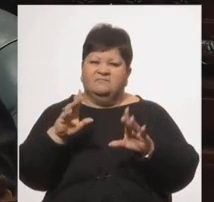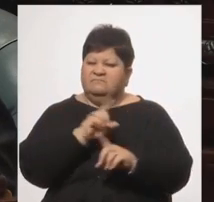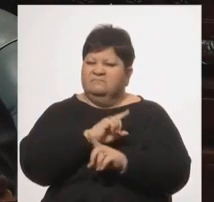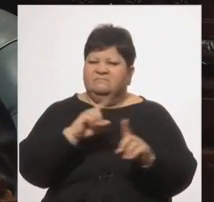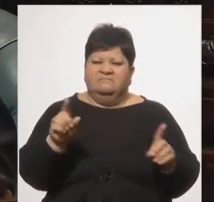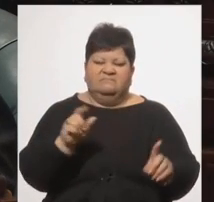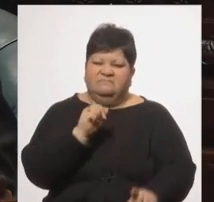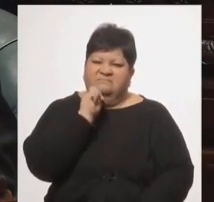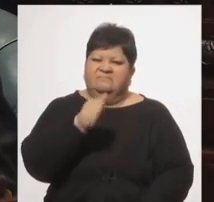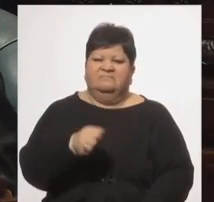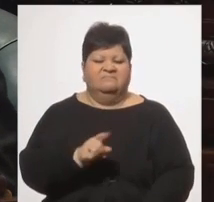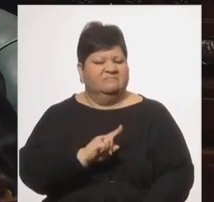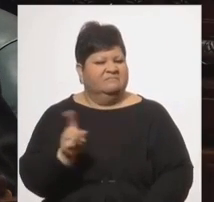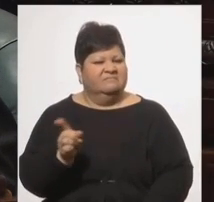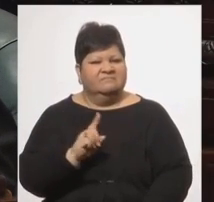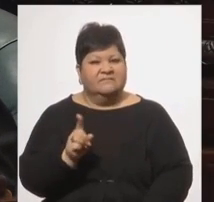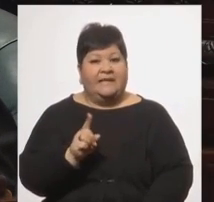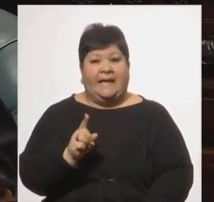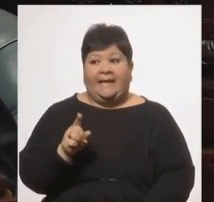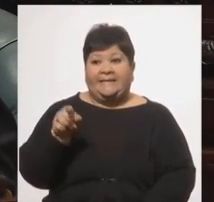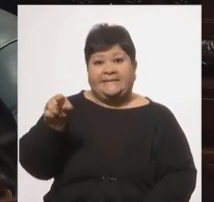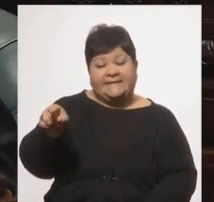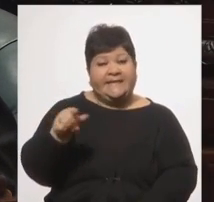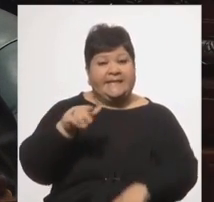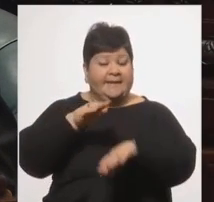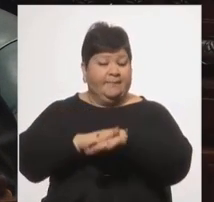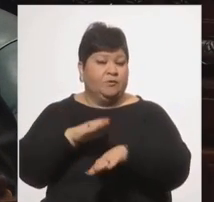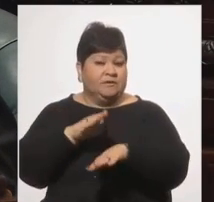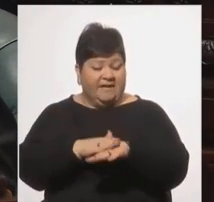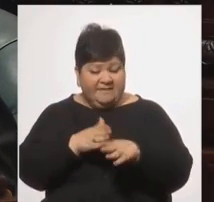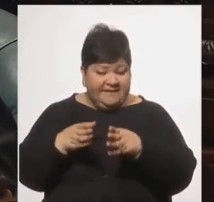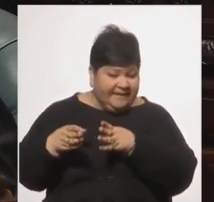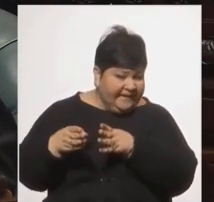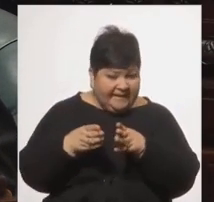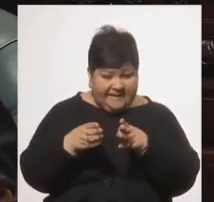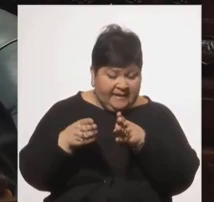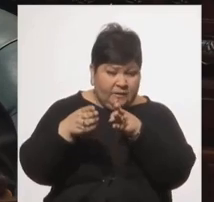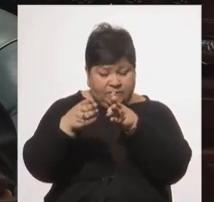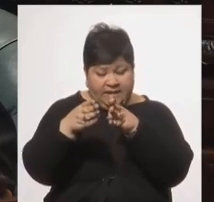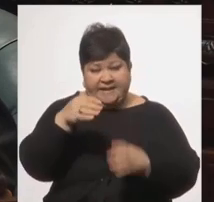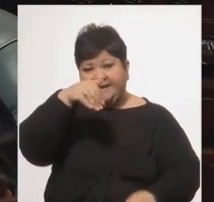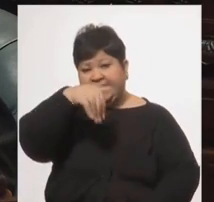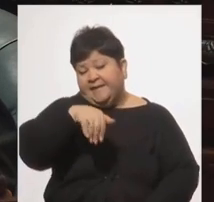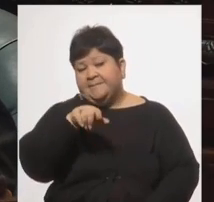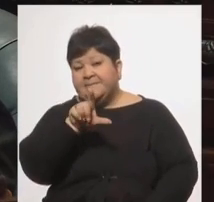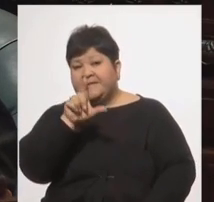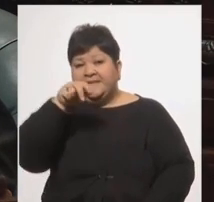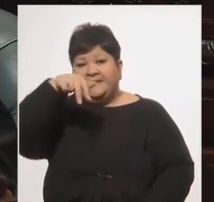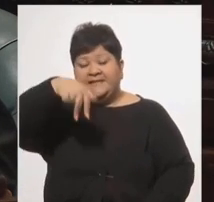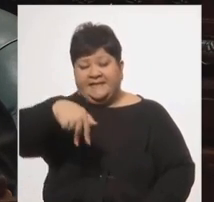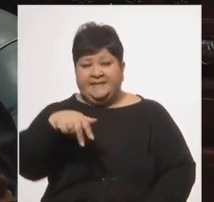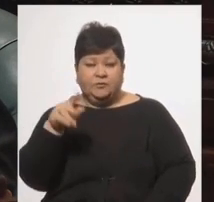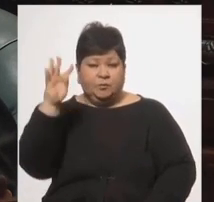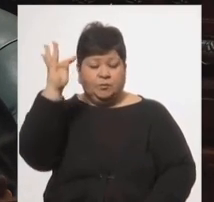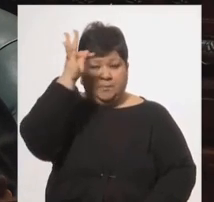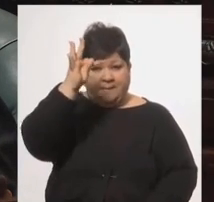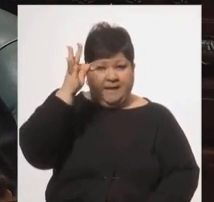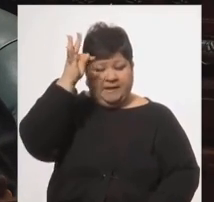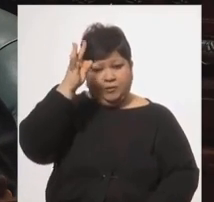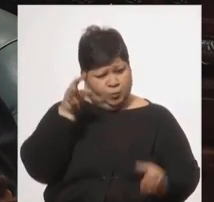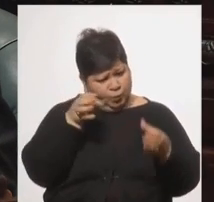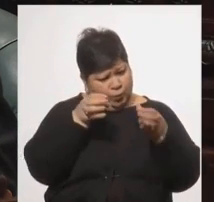Fue uno de los grandes responsables de encauzar la lucha del MLN Tupamaros junto al Frente Amplio